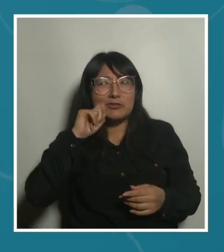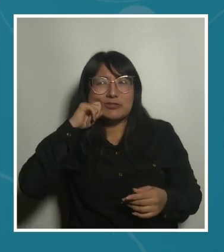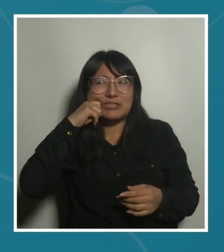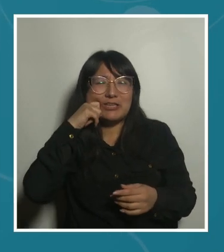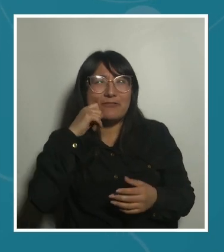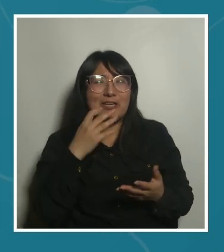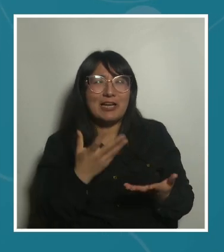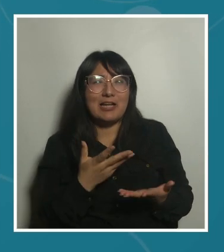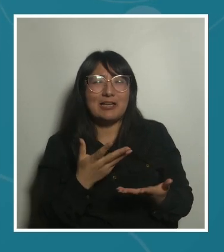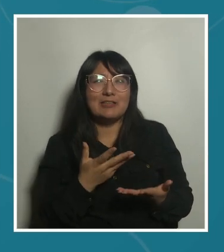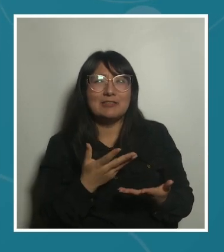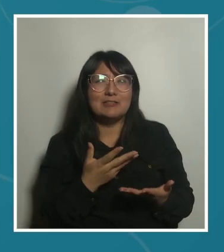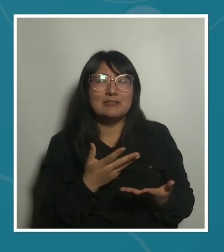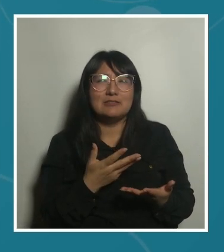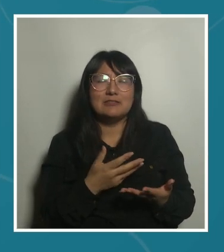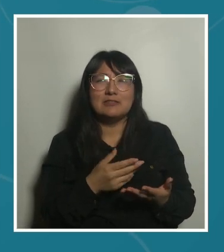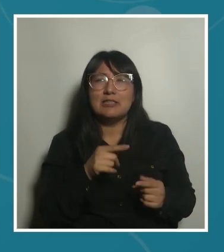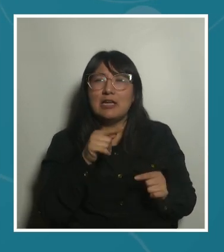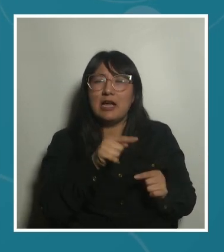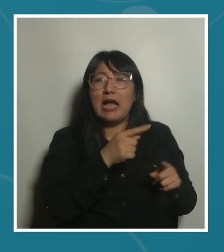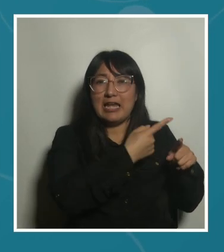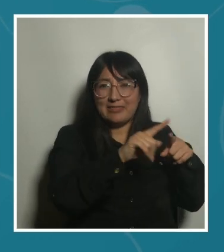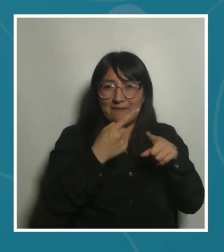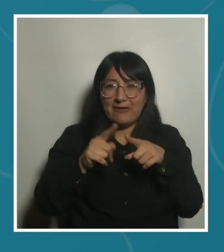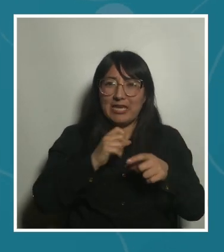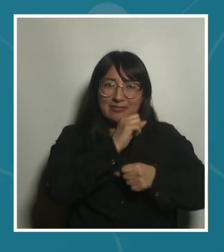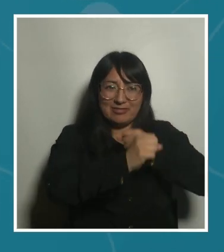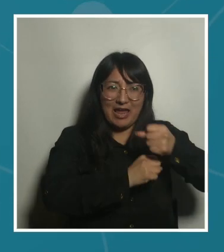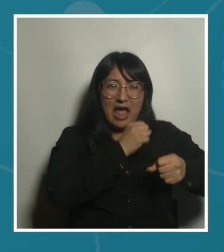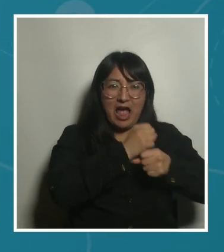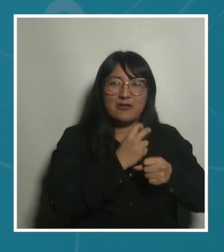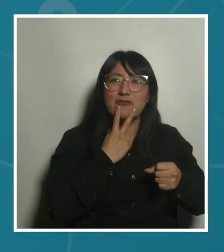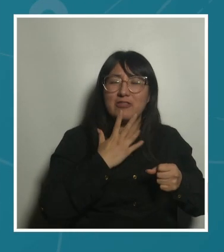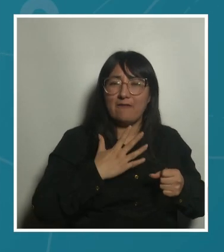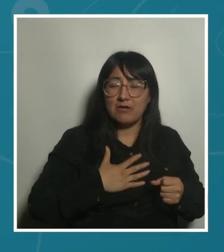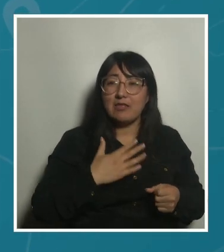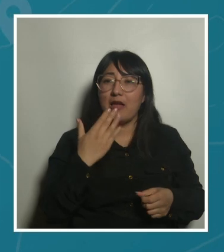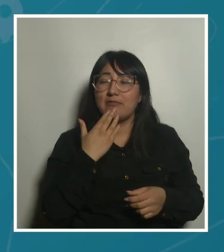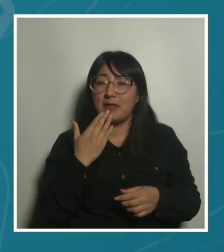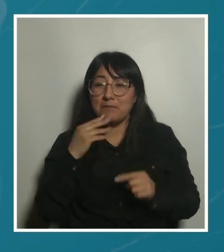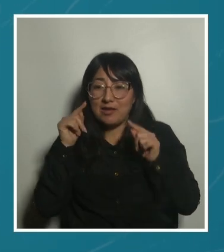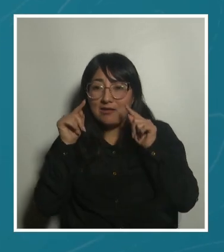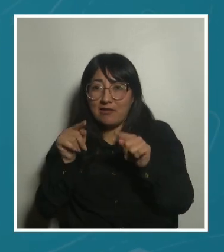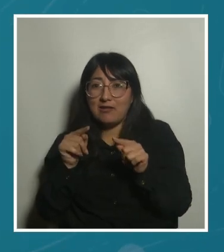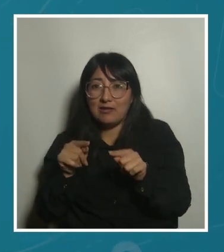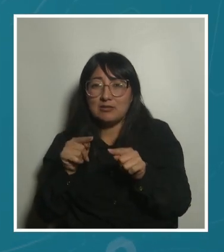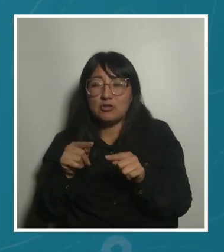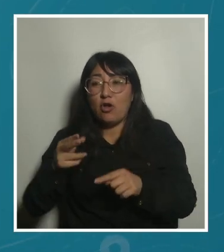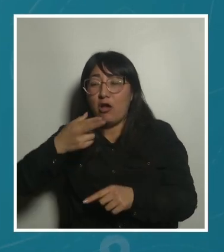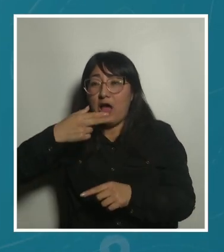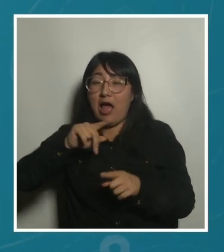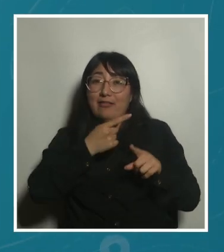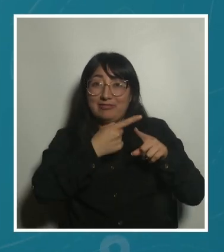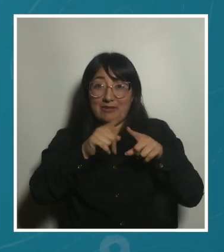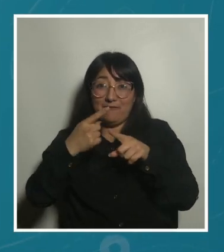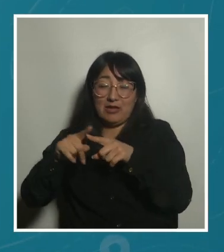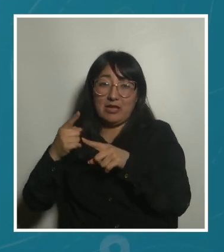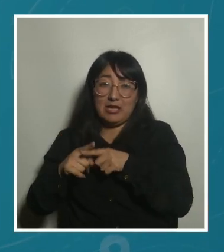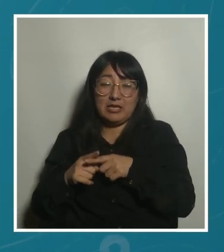no solamente nos está apelando a las diferentes edades, sino que también apela, por ejemplo, a nuestros diferentes